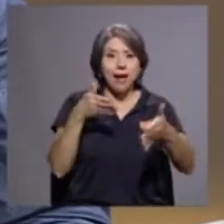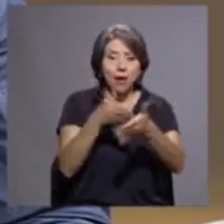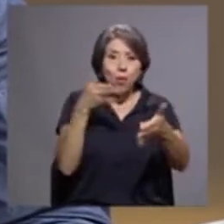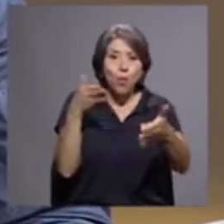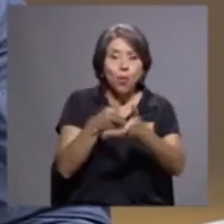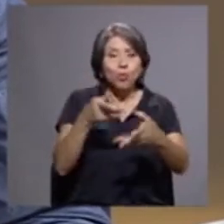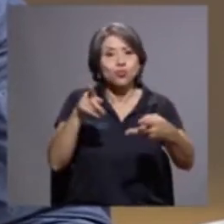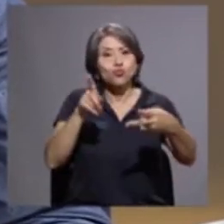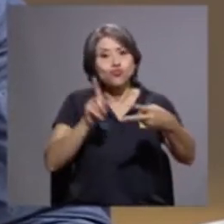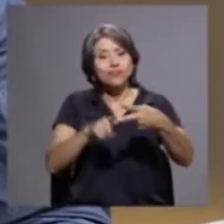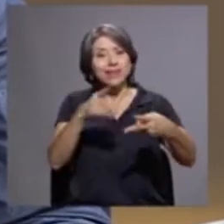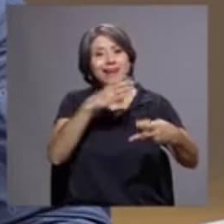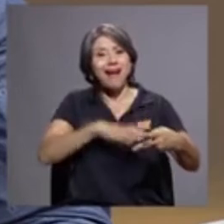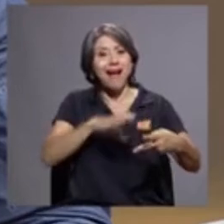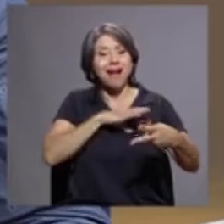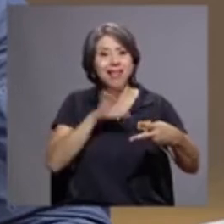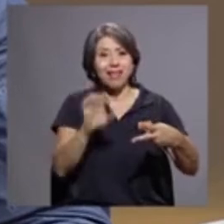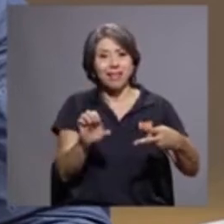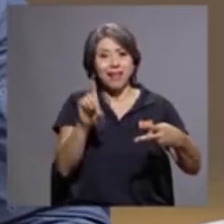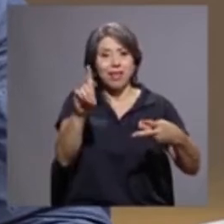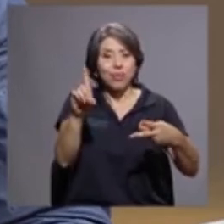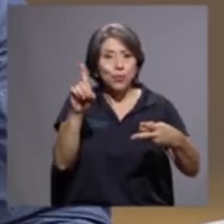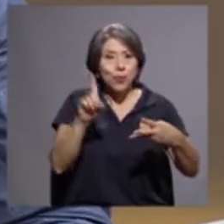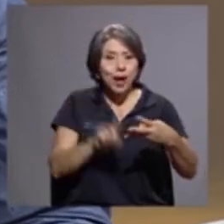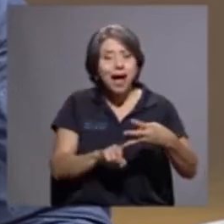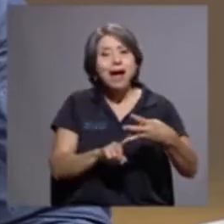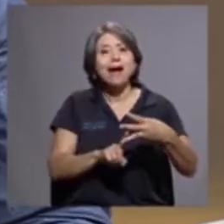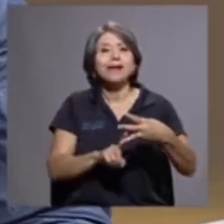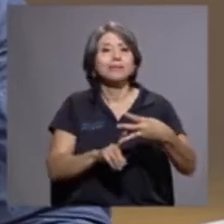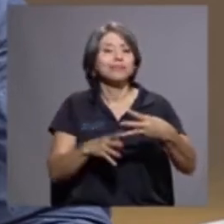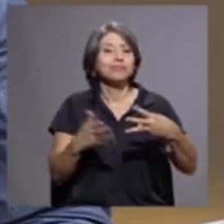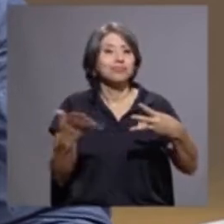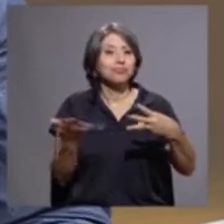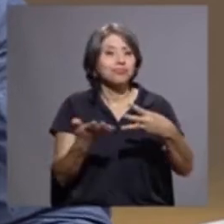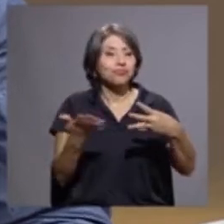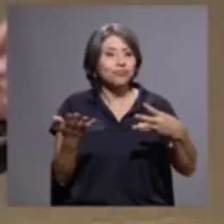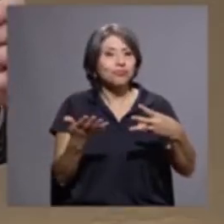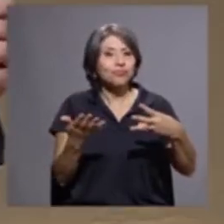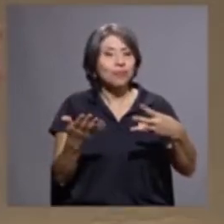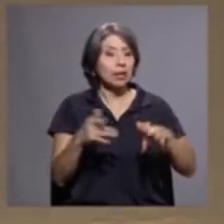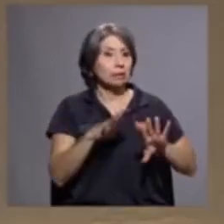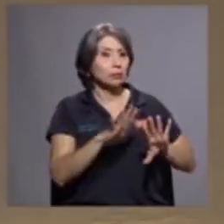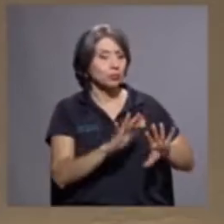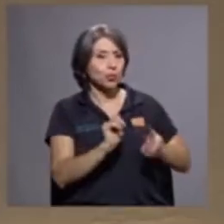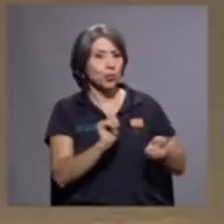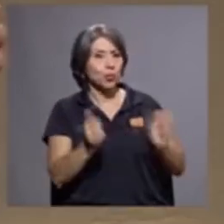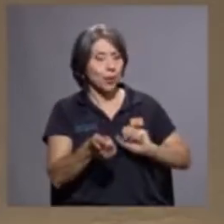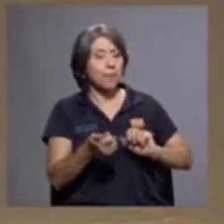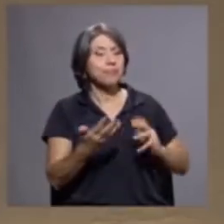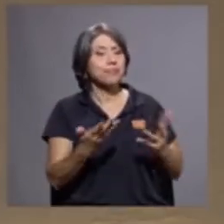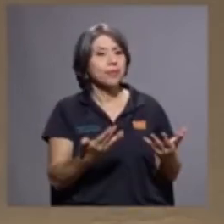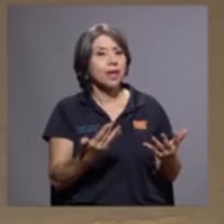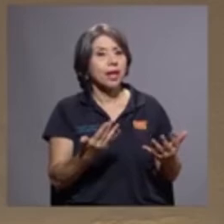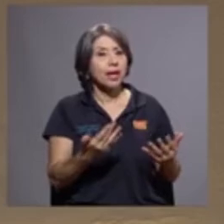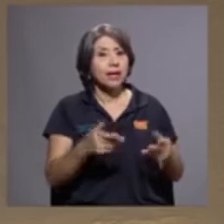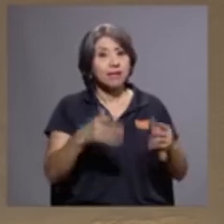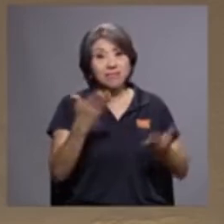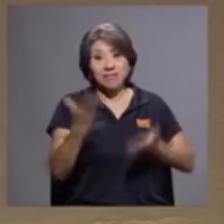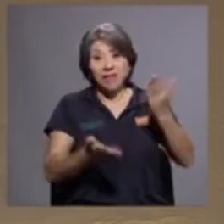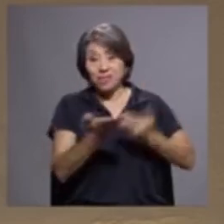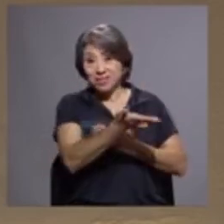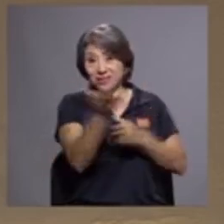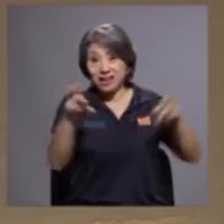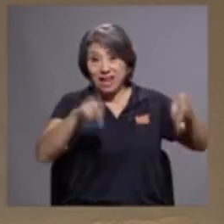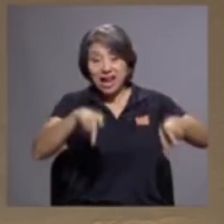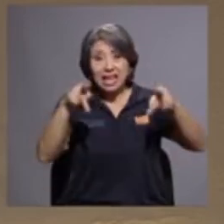de la calidad de la educación, el tema de... Voy a dar un salto, ¿sabe qué? La gente tal vez se